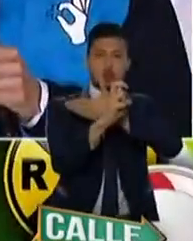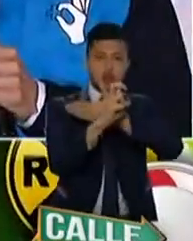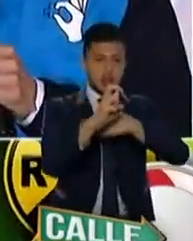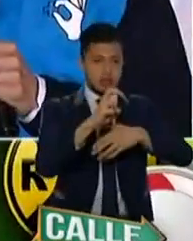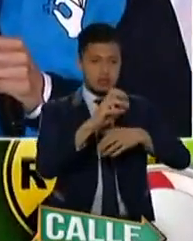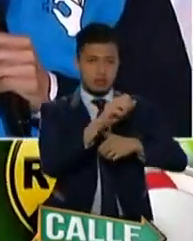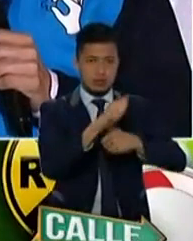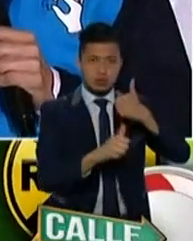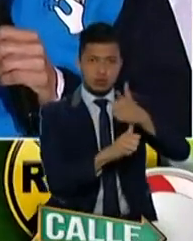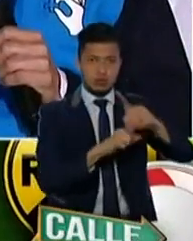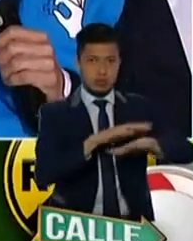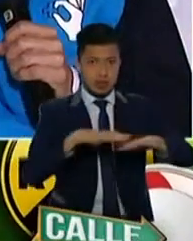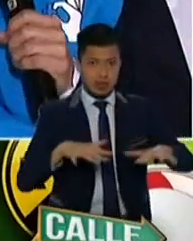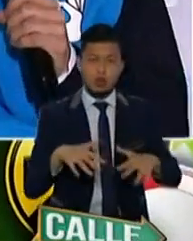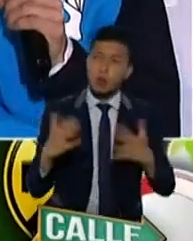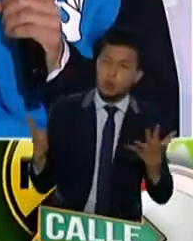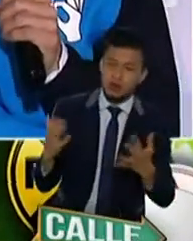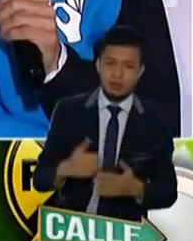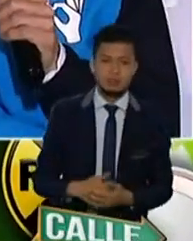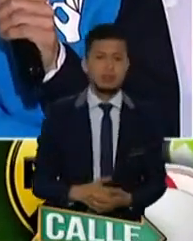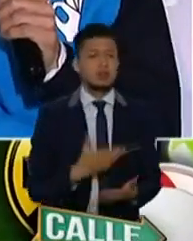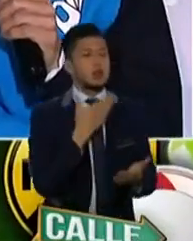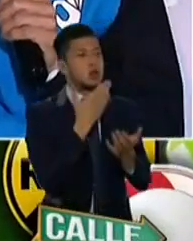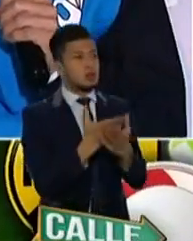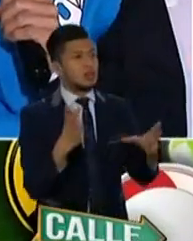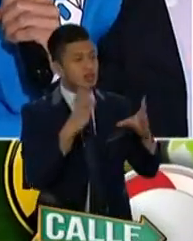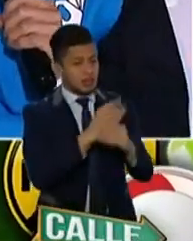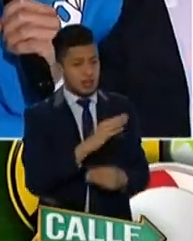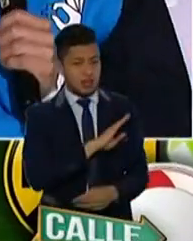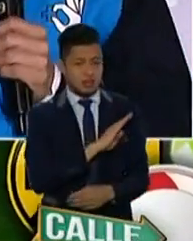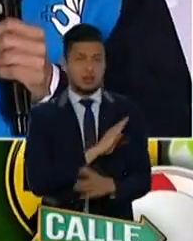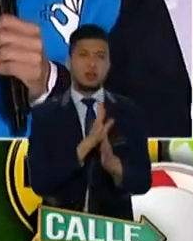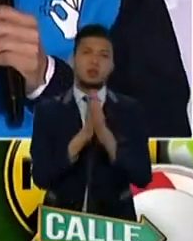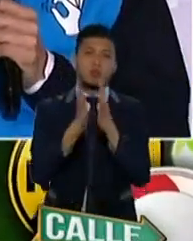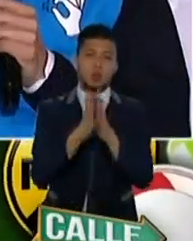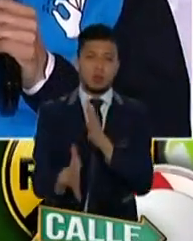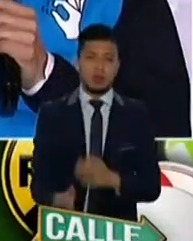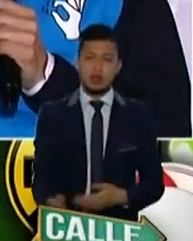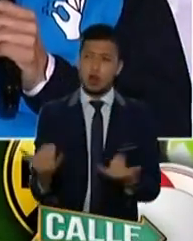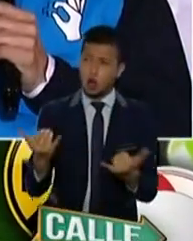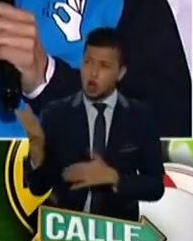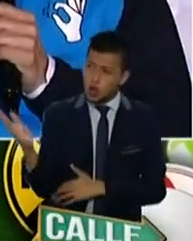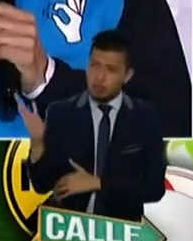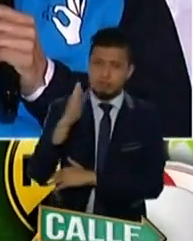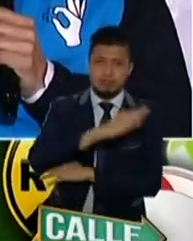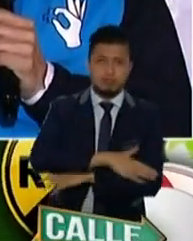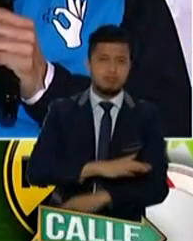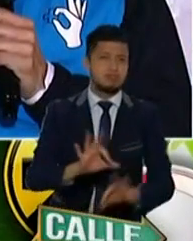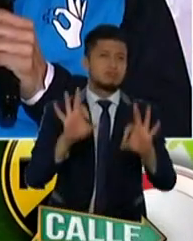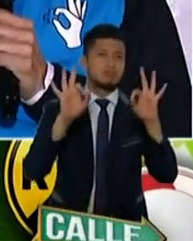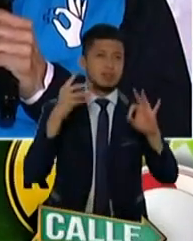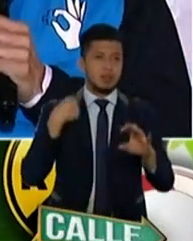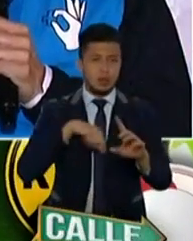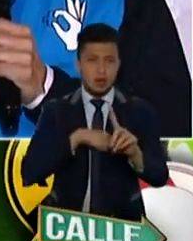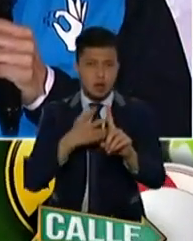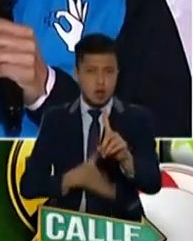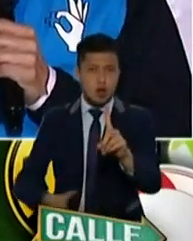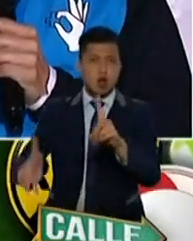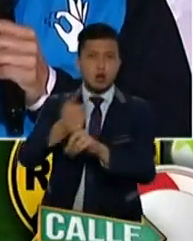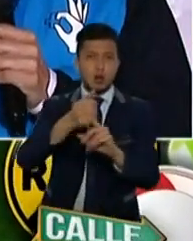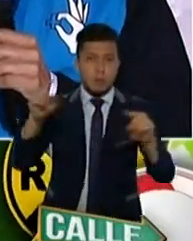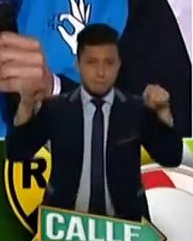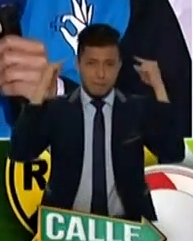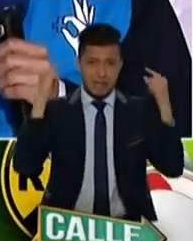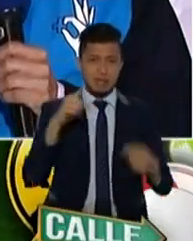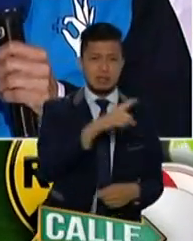Muy buenas noches, señora alcaldesa. Tuvimos una jornada maravillosa. Logramos cumplir la meta en